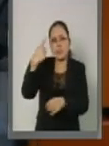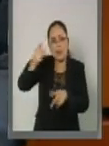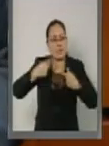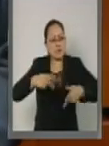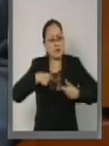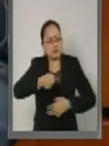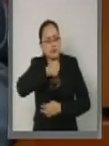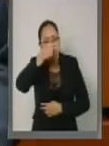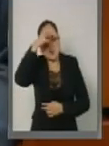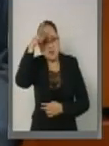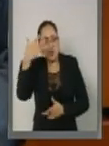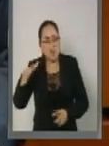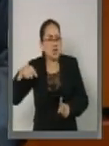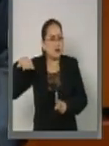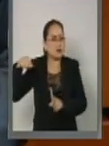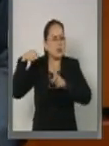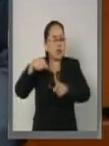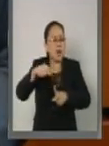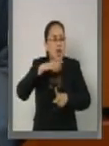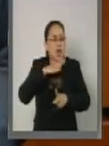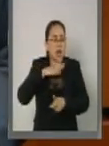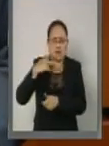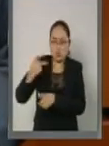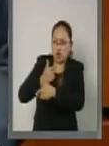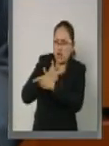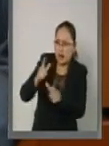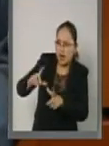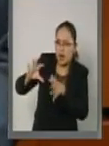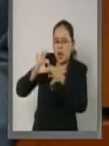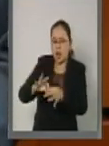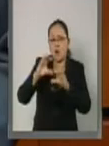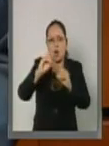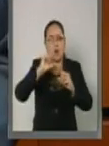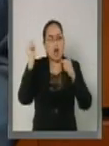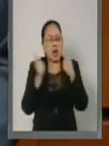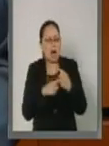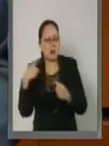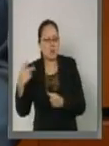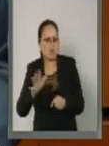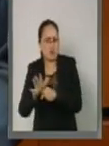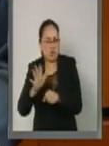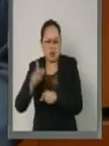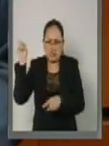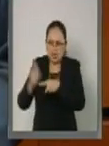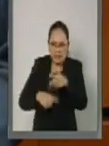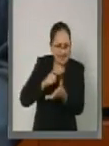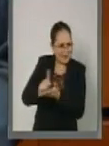mayores, libremente elegido o aceptado y a no ser privado injustamente del mismo.